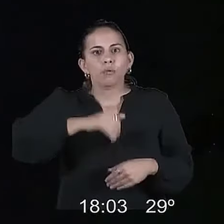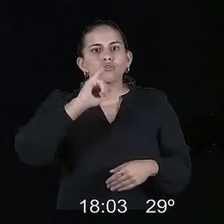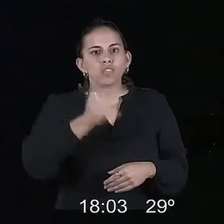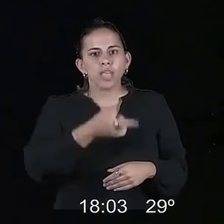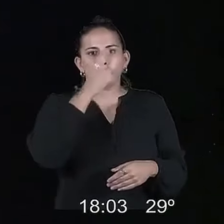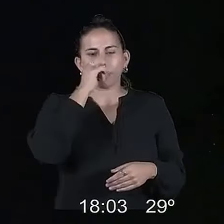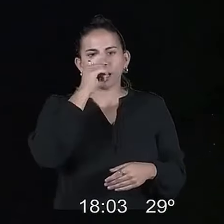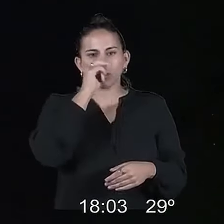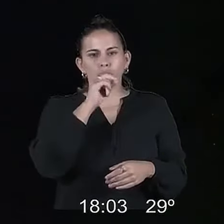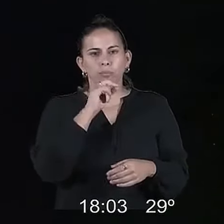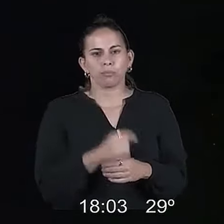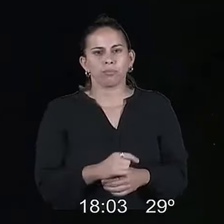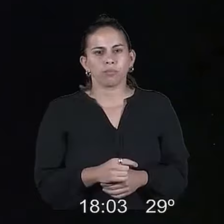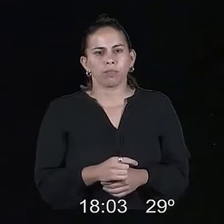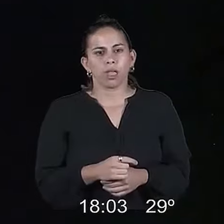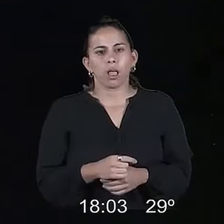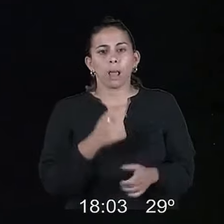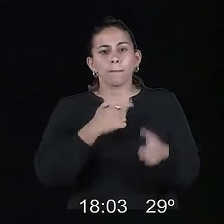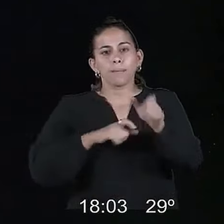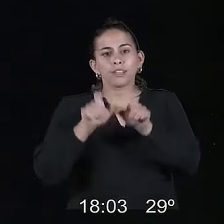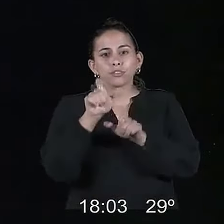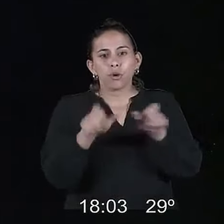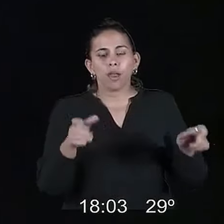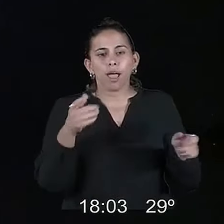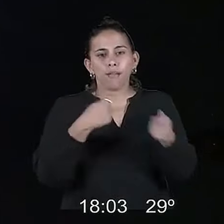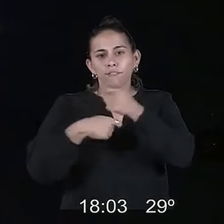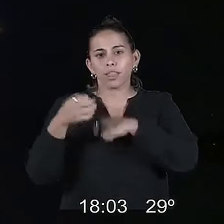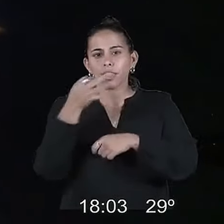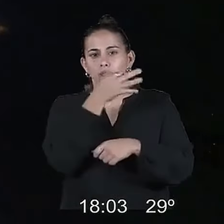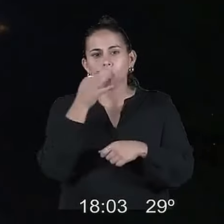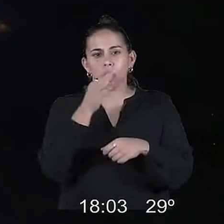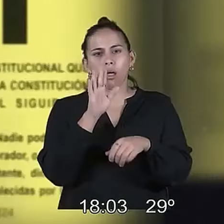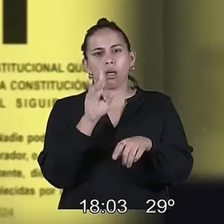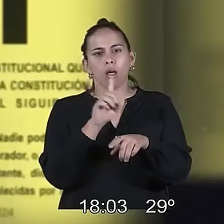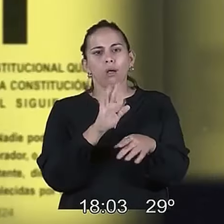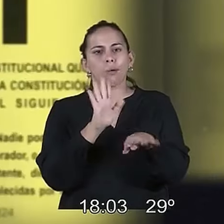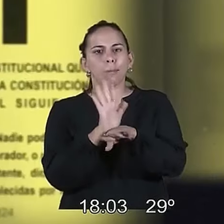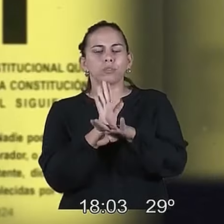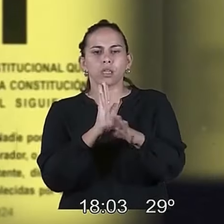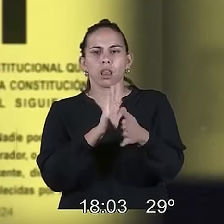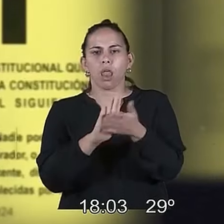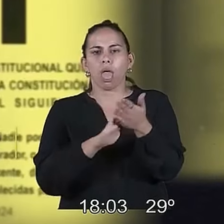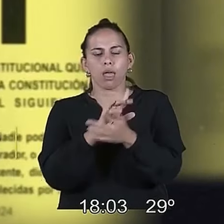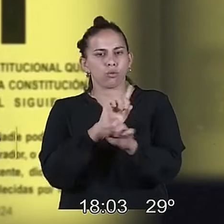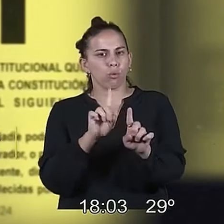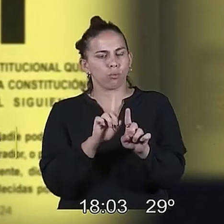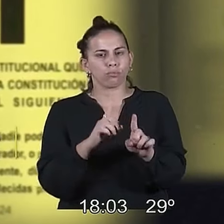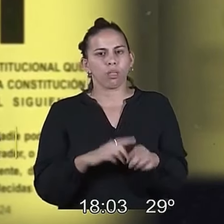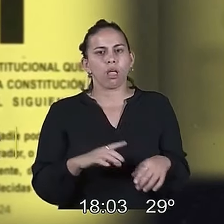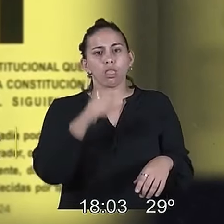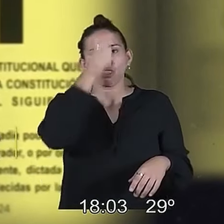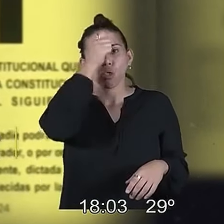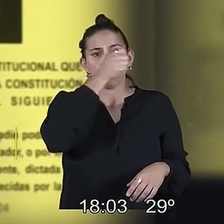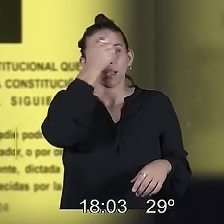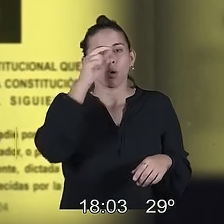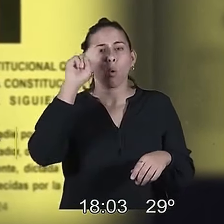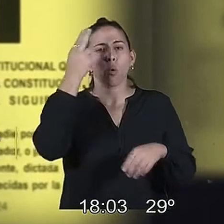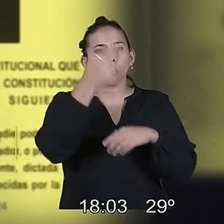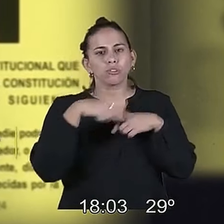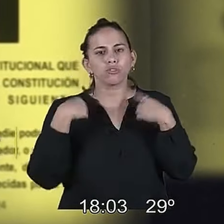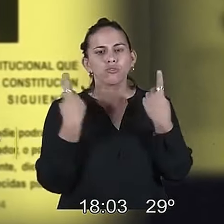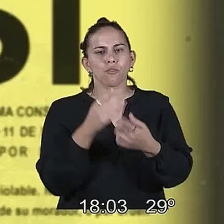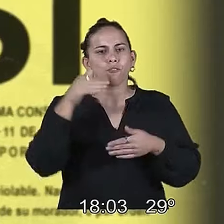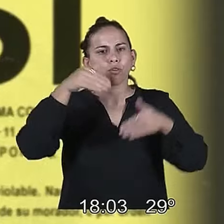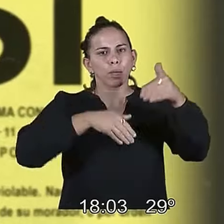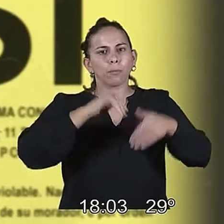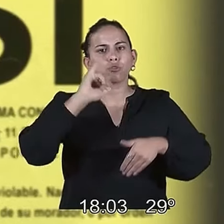amarillo, para que los narcotraficantes no queden impunes. El domingo, los uruguayos votamos el CIE de la